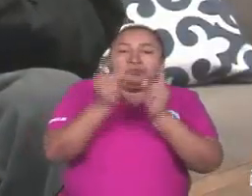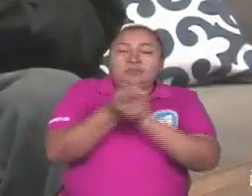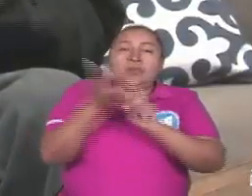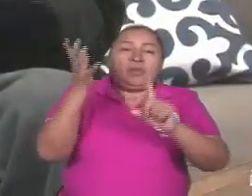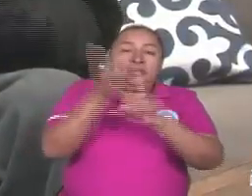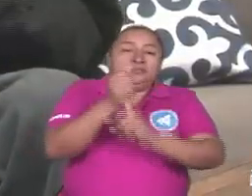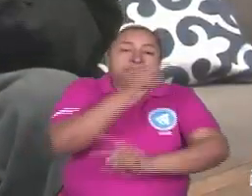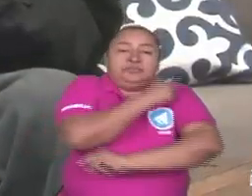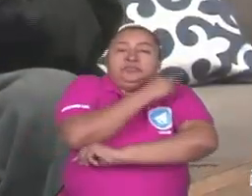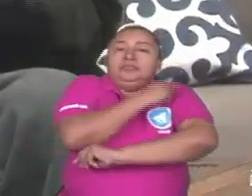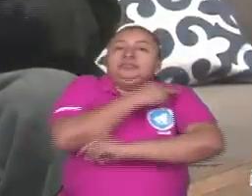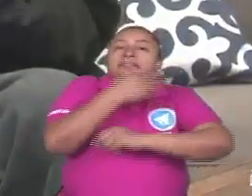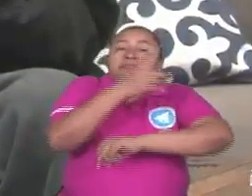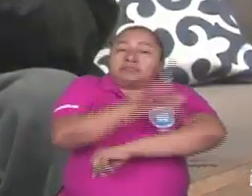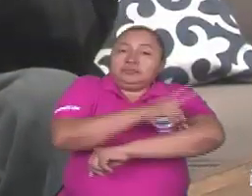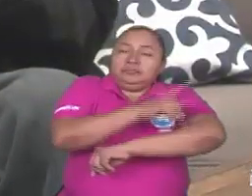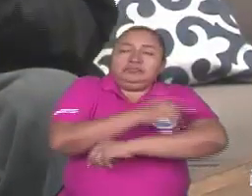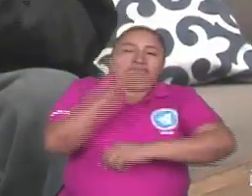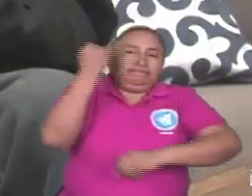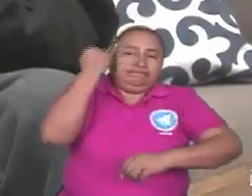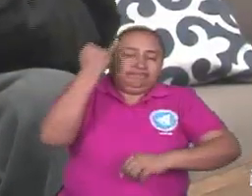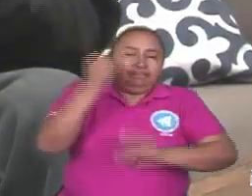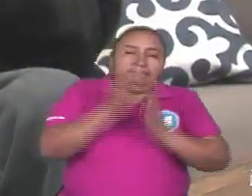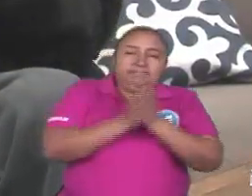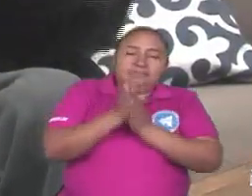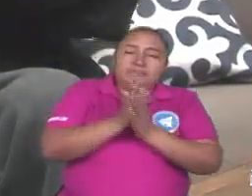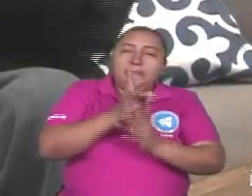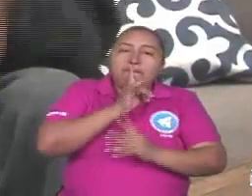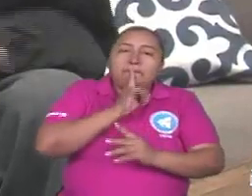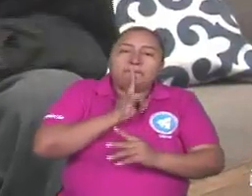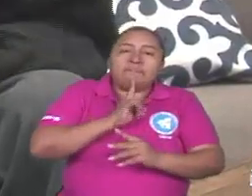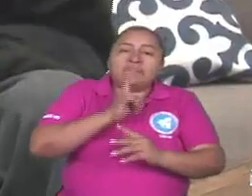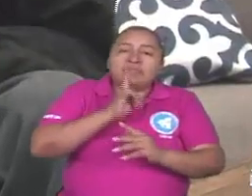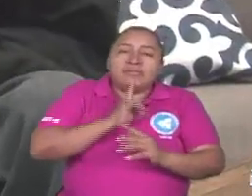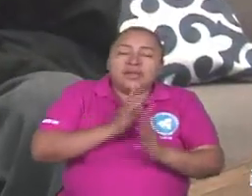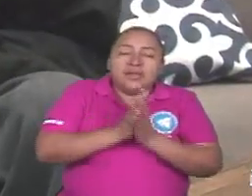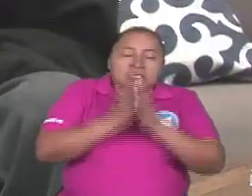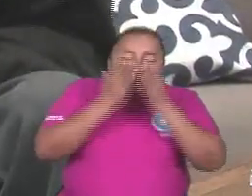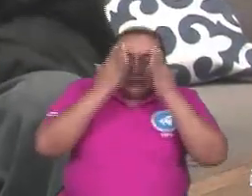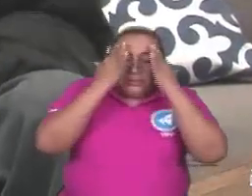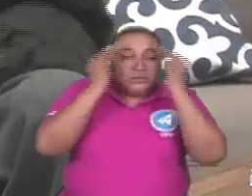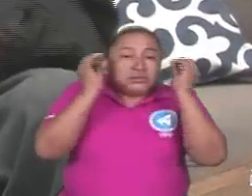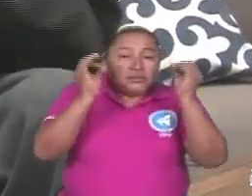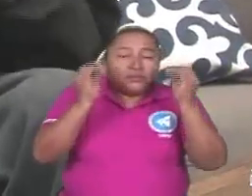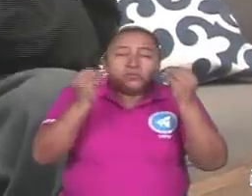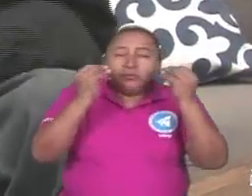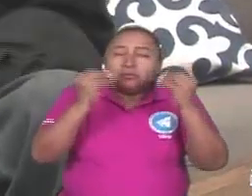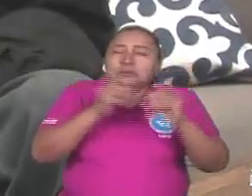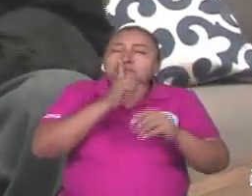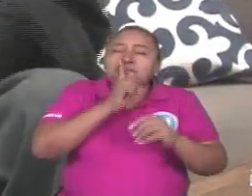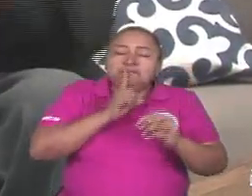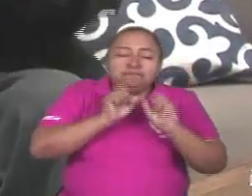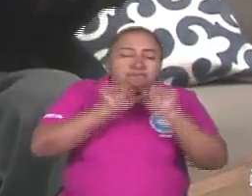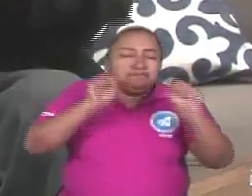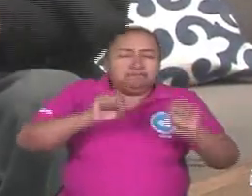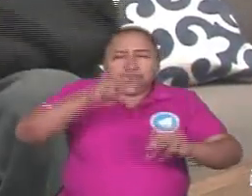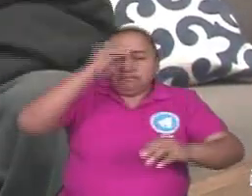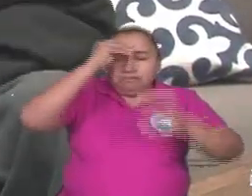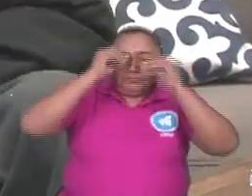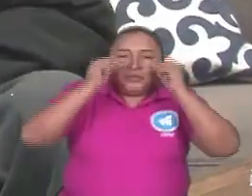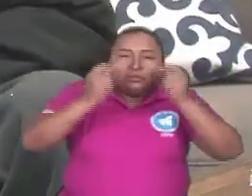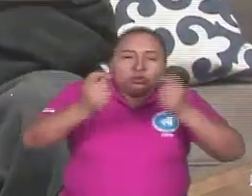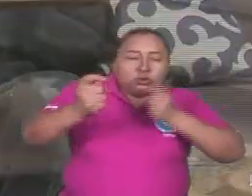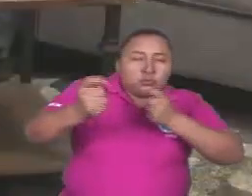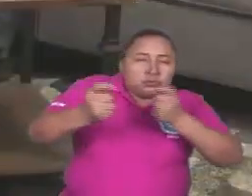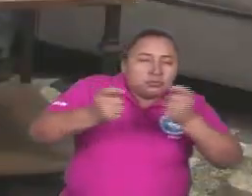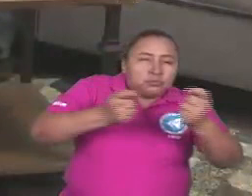comandante Daniel logró con inteligencia, con paciencia, con una increíble capacidad y experiencia de lograr controlar esto.